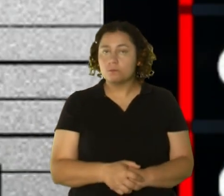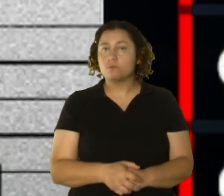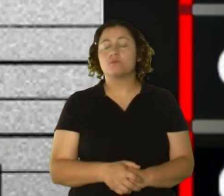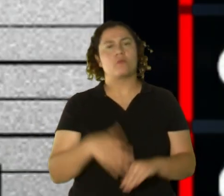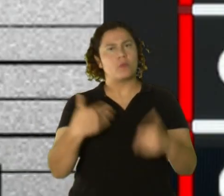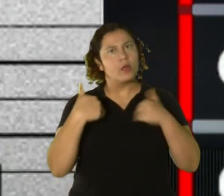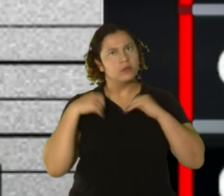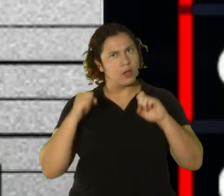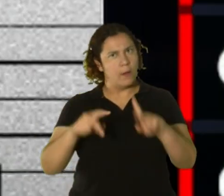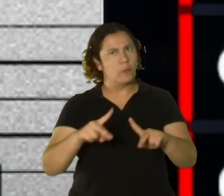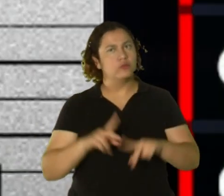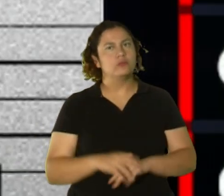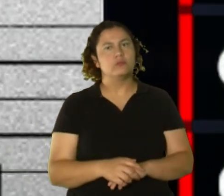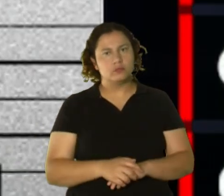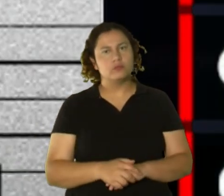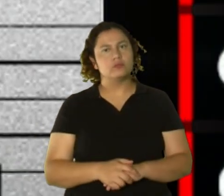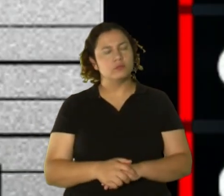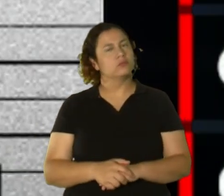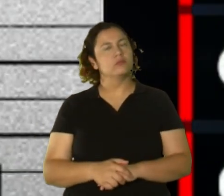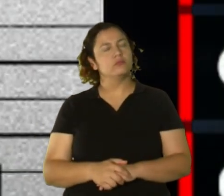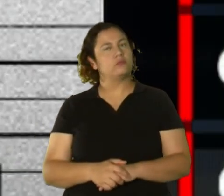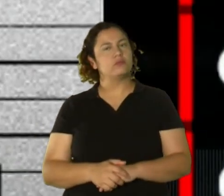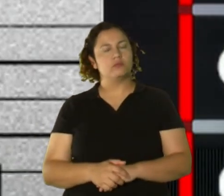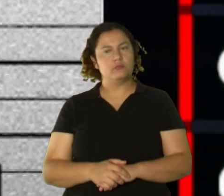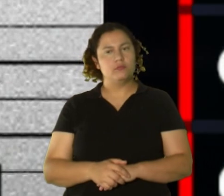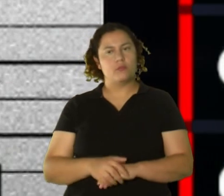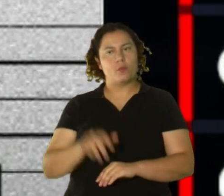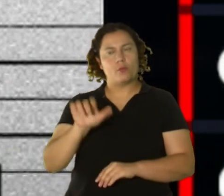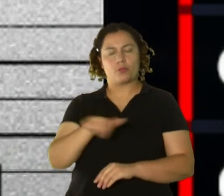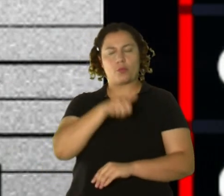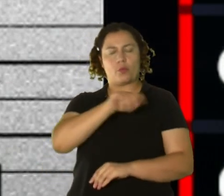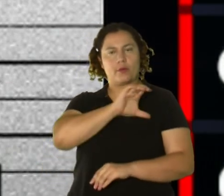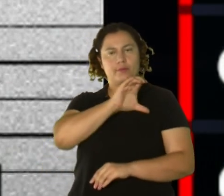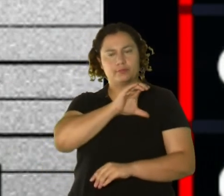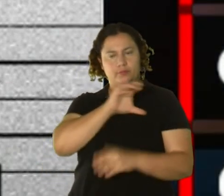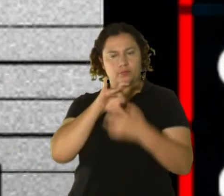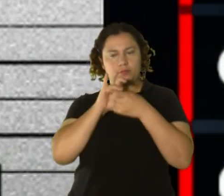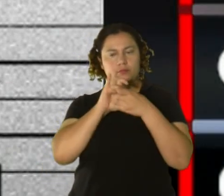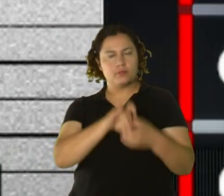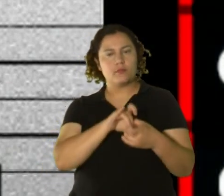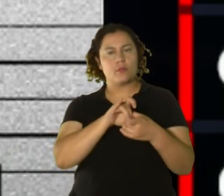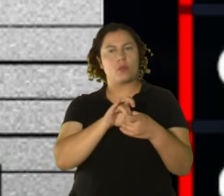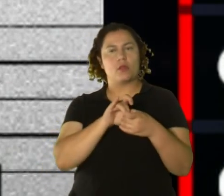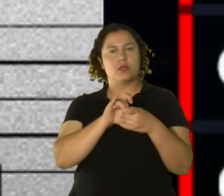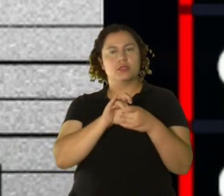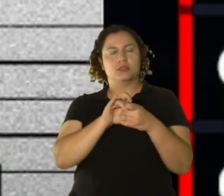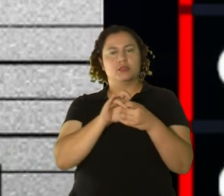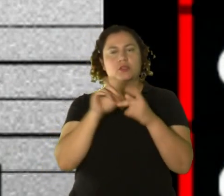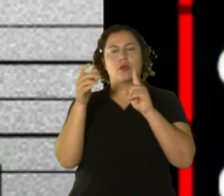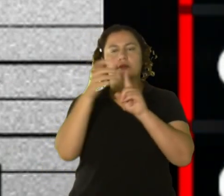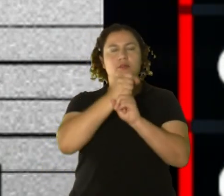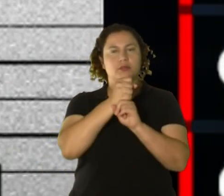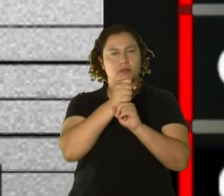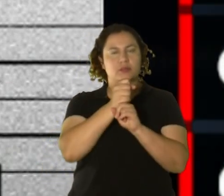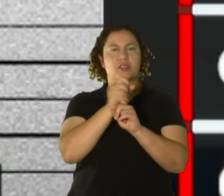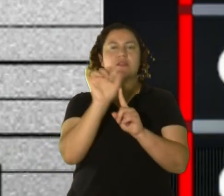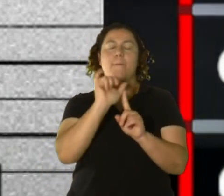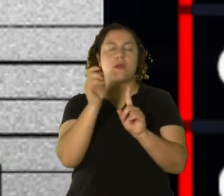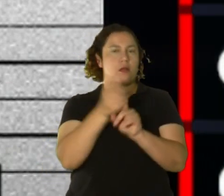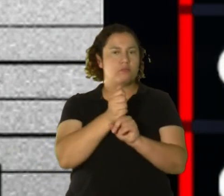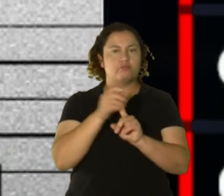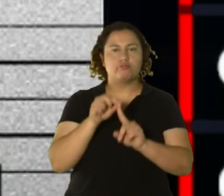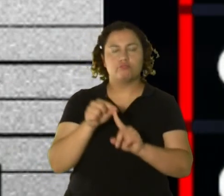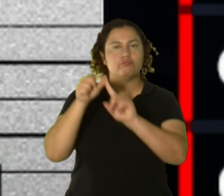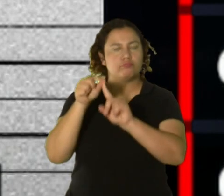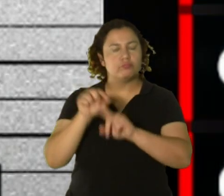tienes esa oportunidad. Los compañeros agentes adscritos al negociado de inteligencia y arrestos, y arrestos especiales